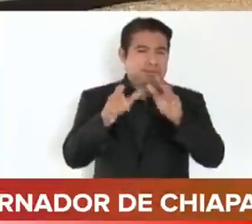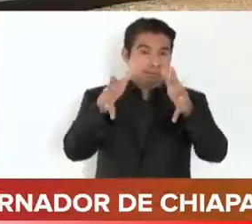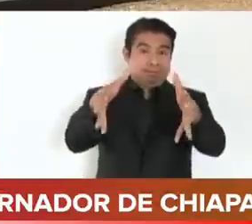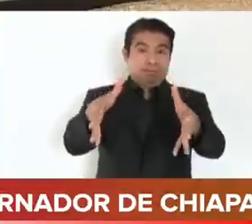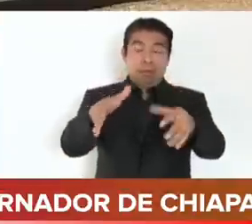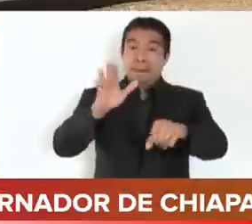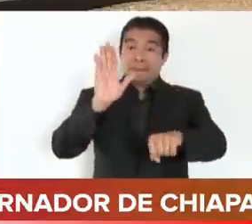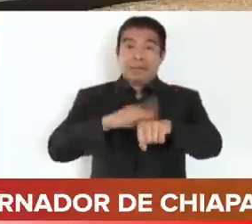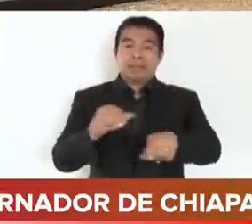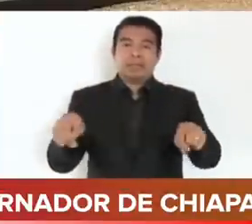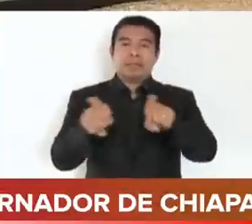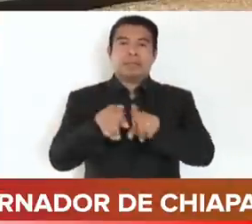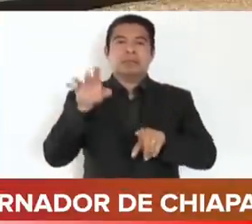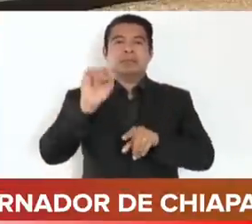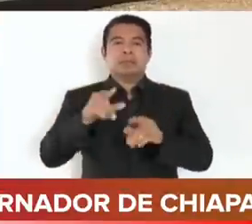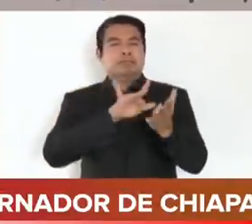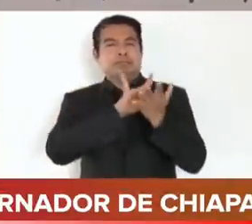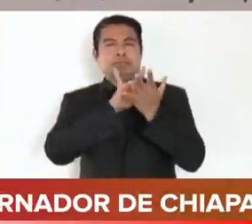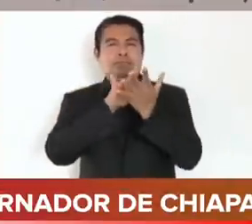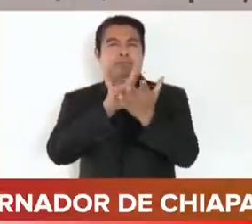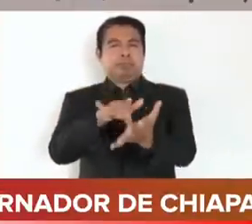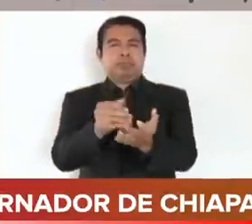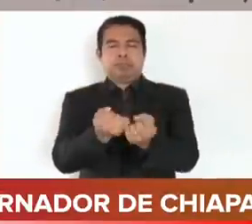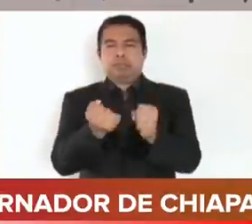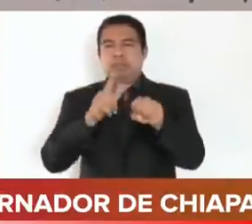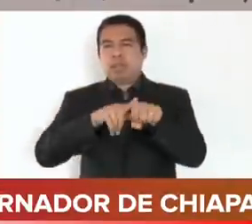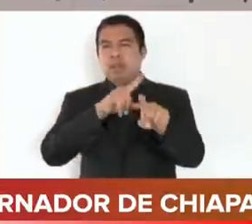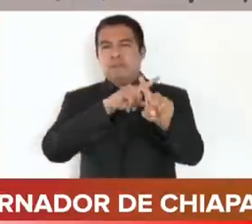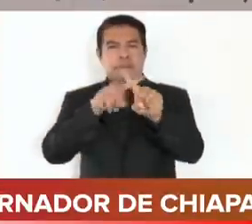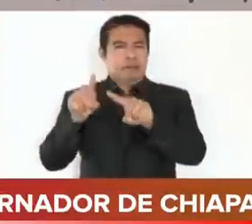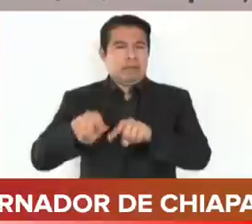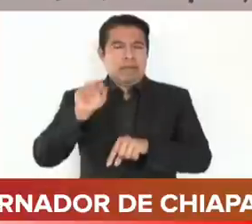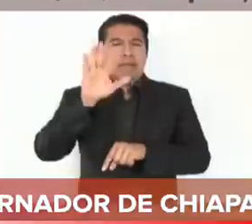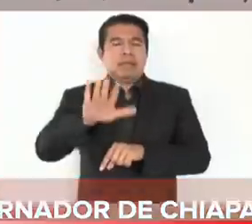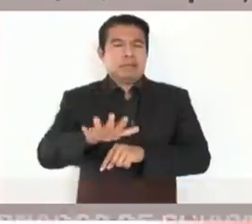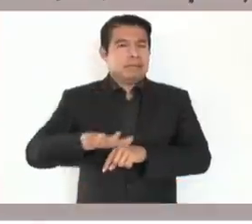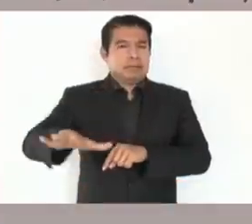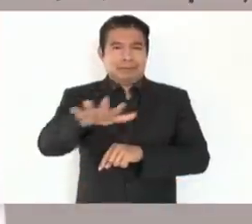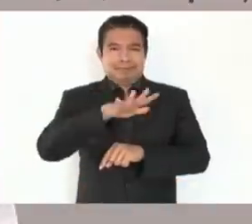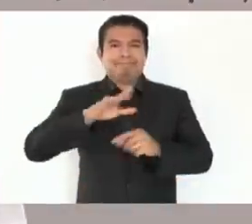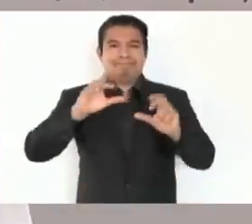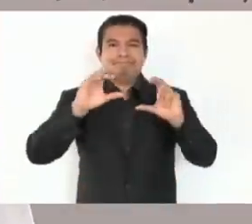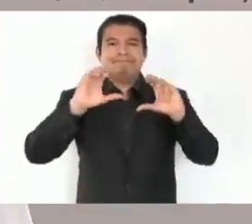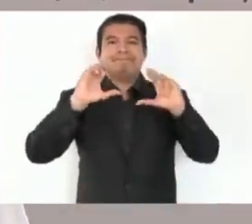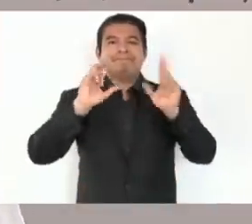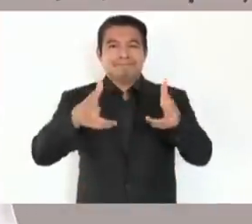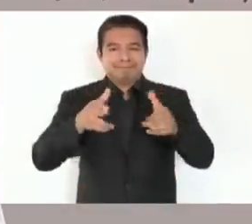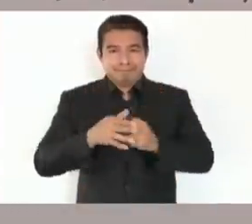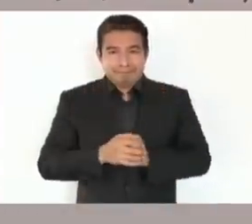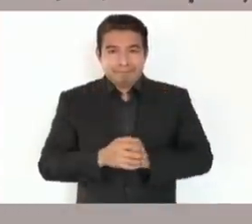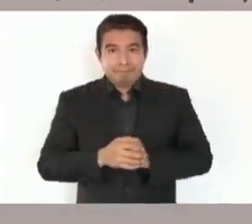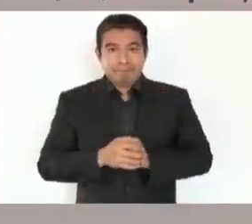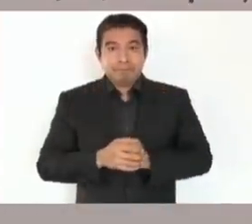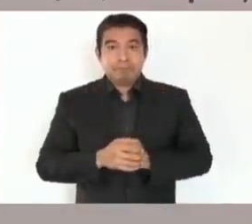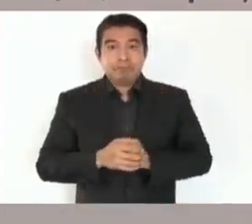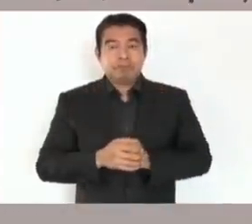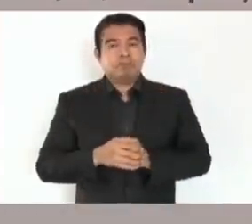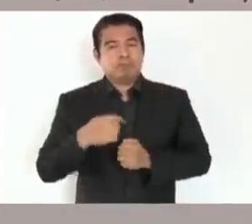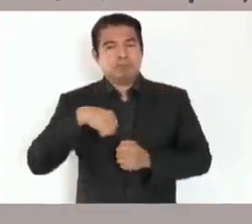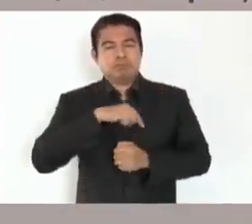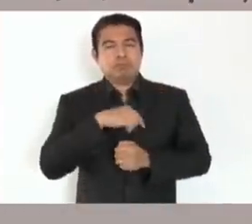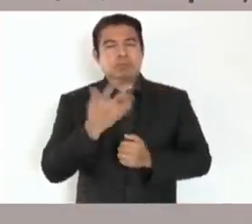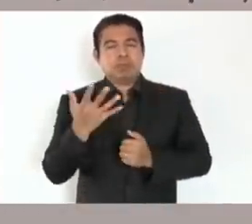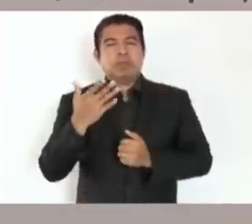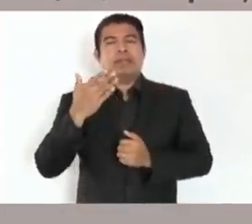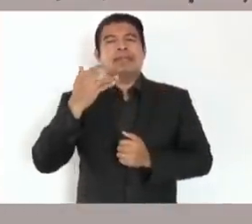de los apoyos sociales del pueblo de Chiapas. Y también reconocemos su trabajo,